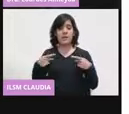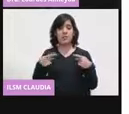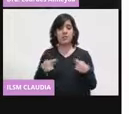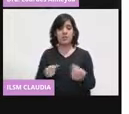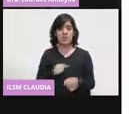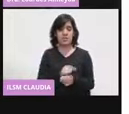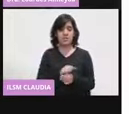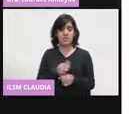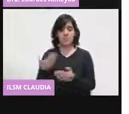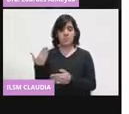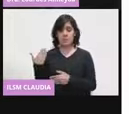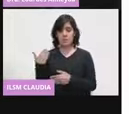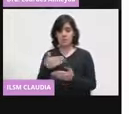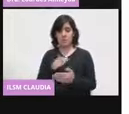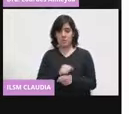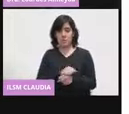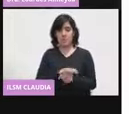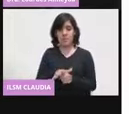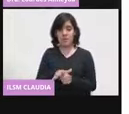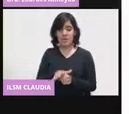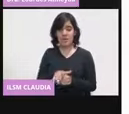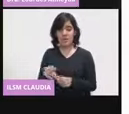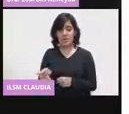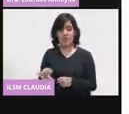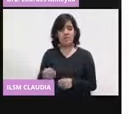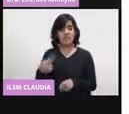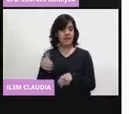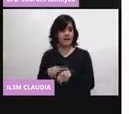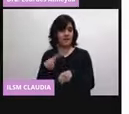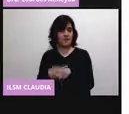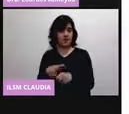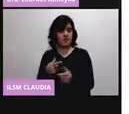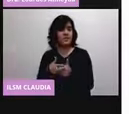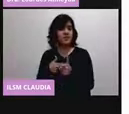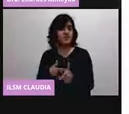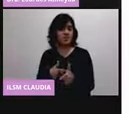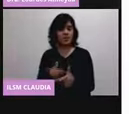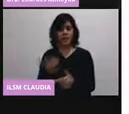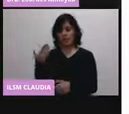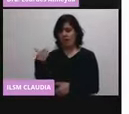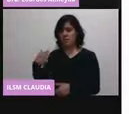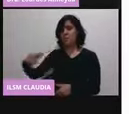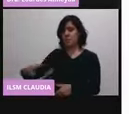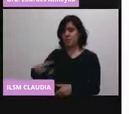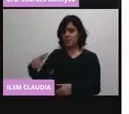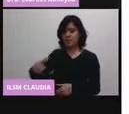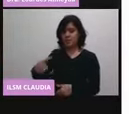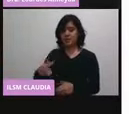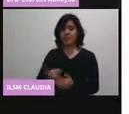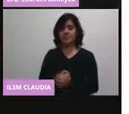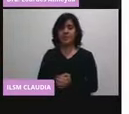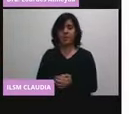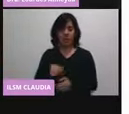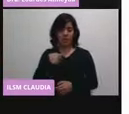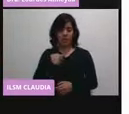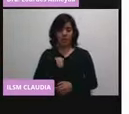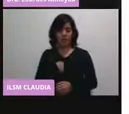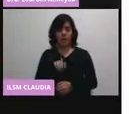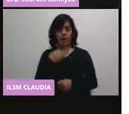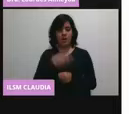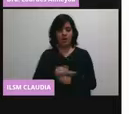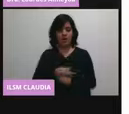y aún no se recuperen, esa fue una pregunta que me hicieron. Si yo tengo en este momento la